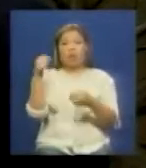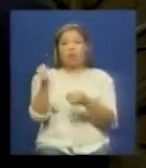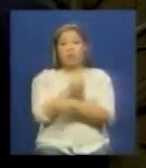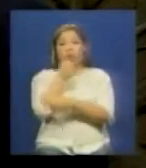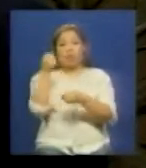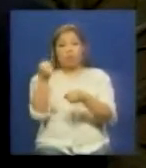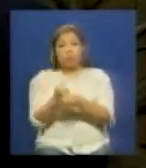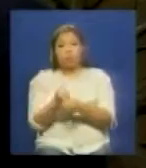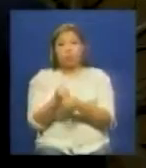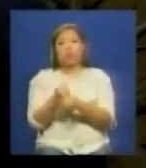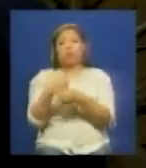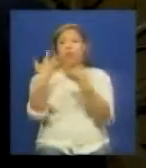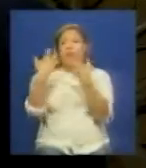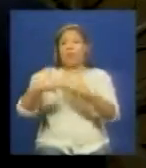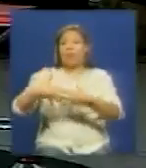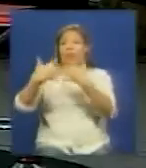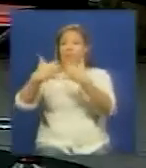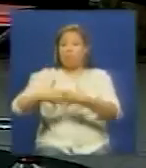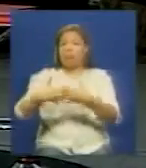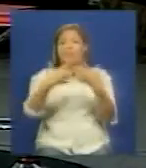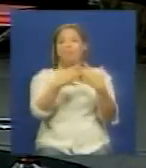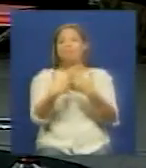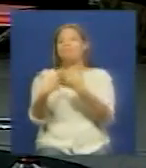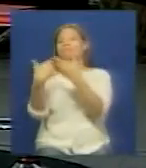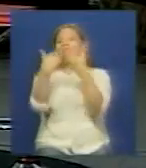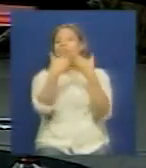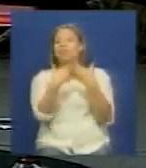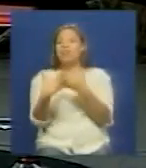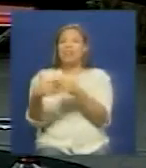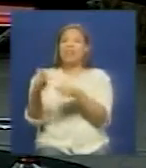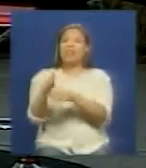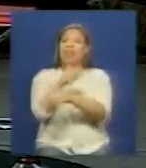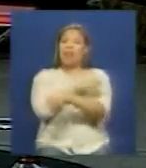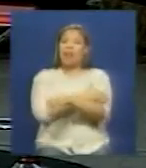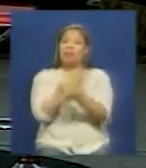de las multinacionales los empleados del Fondo Monetario Internacional